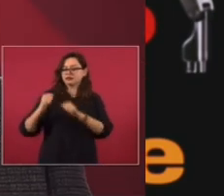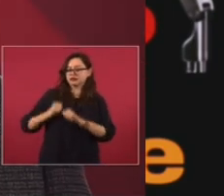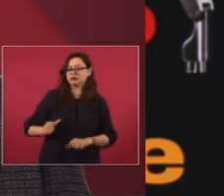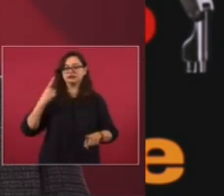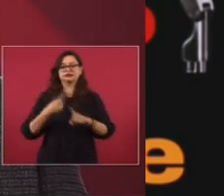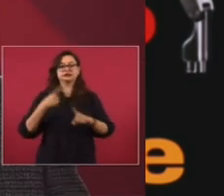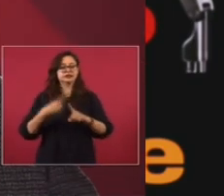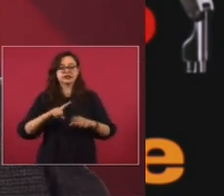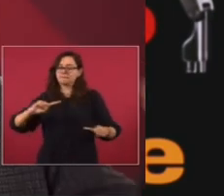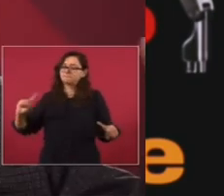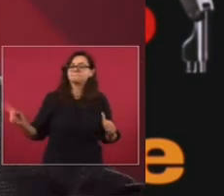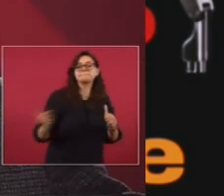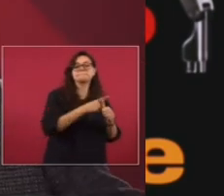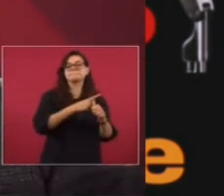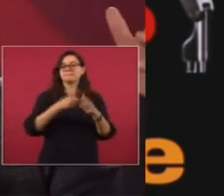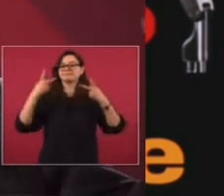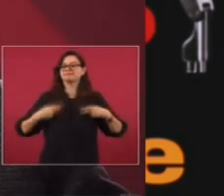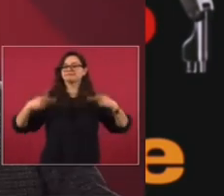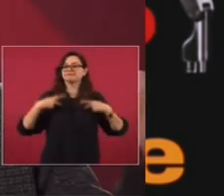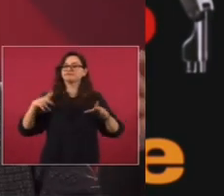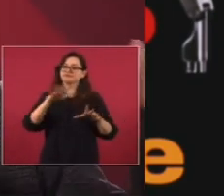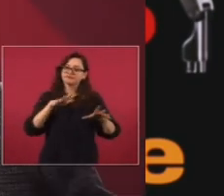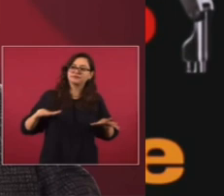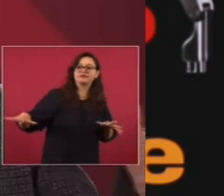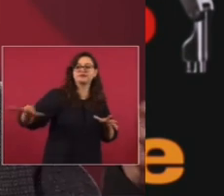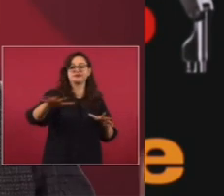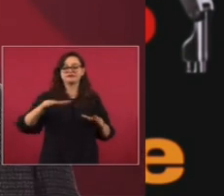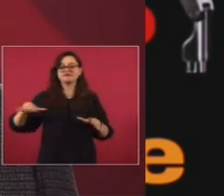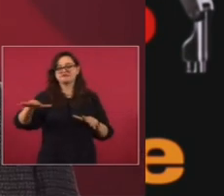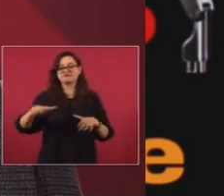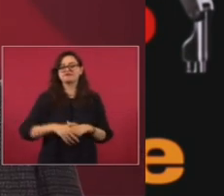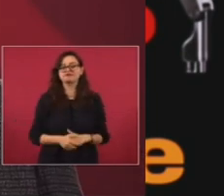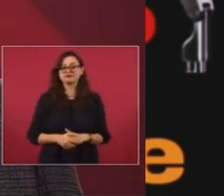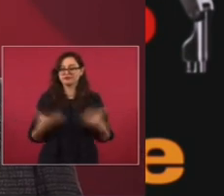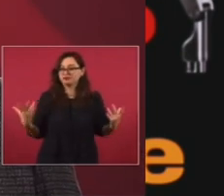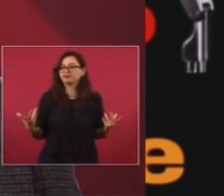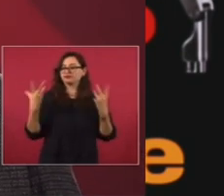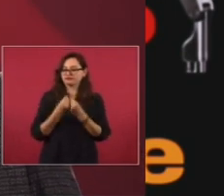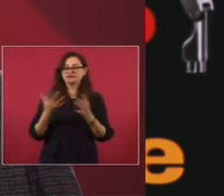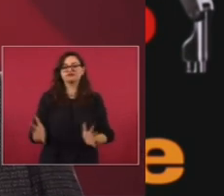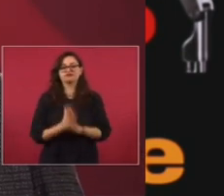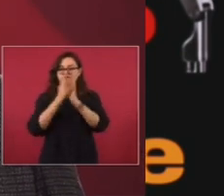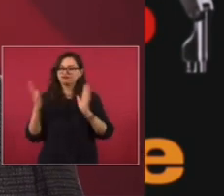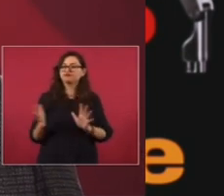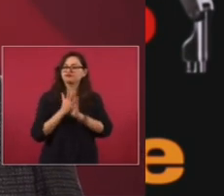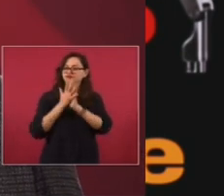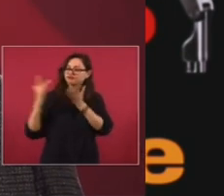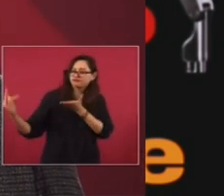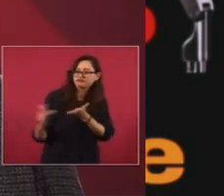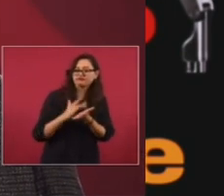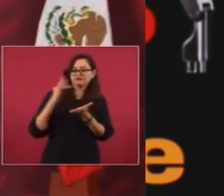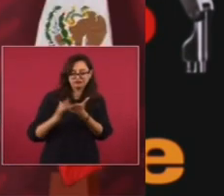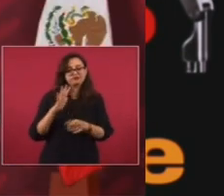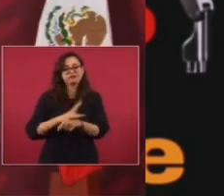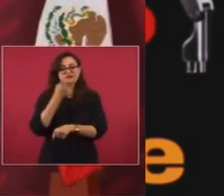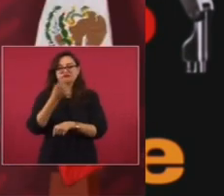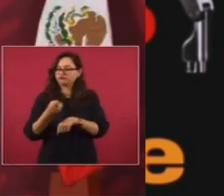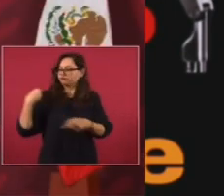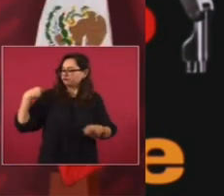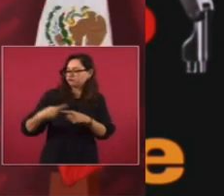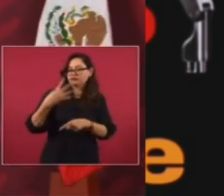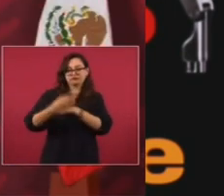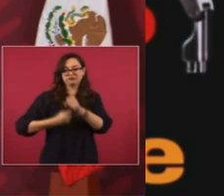principio y un final. El motivo de luchar son los pobres. Pero ¿a dónde los vas a llevar,